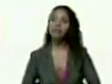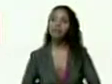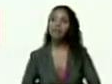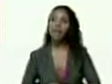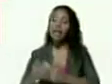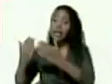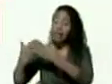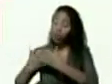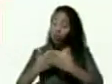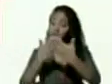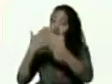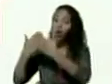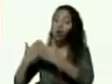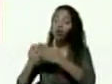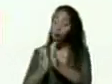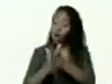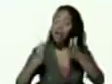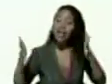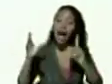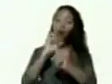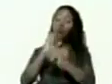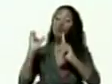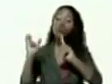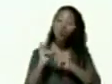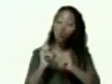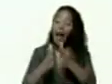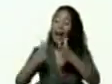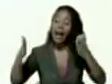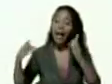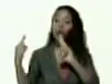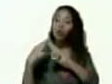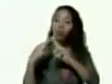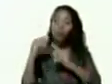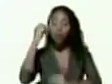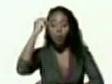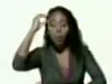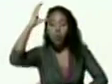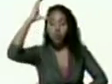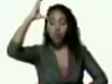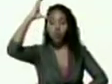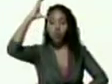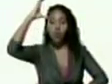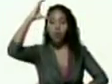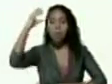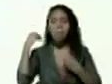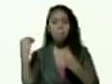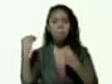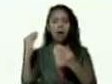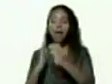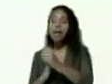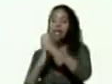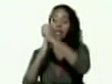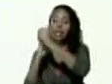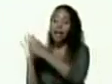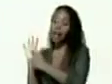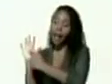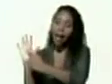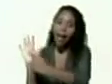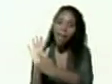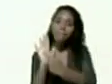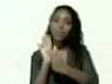estudiosos con una gran cultura un gran conocimiento para que nuestros líderes sean ejemplo